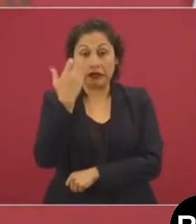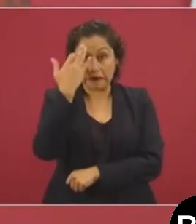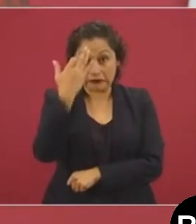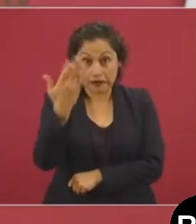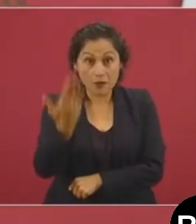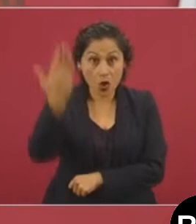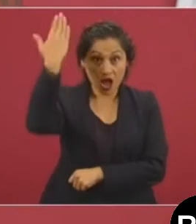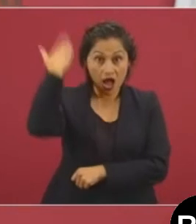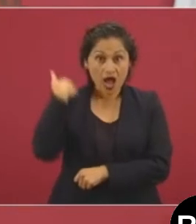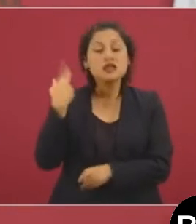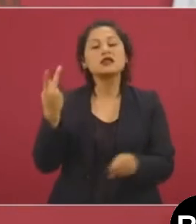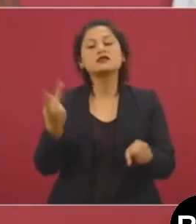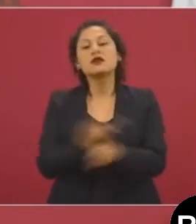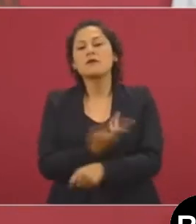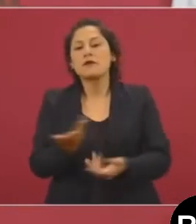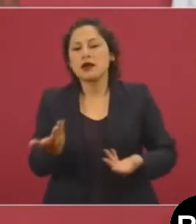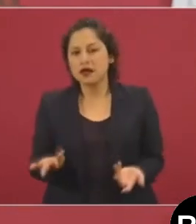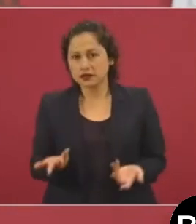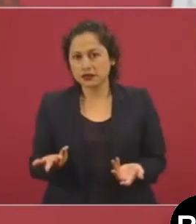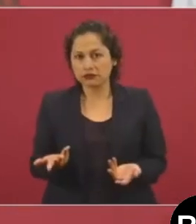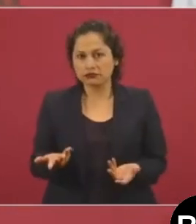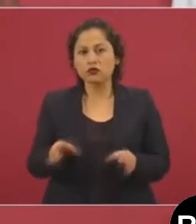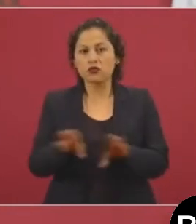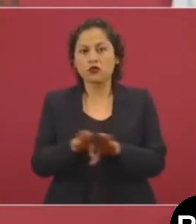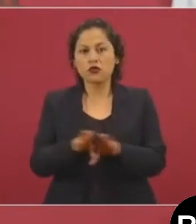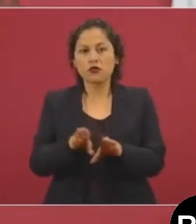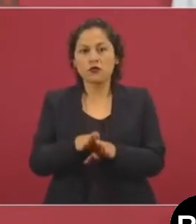Que compraban los votos por migajas,